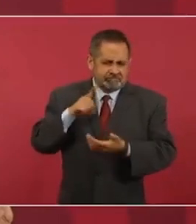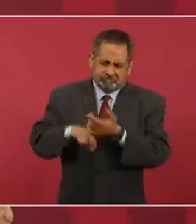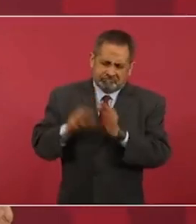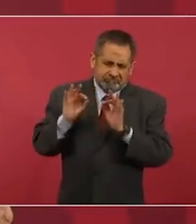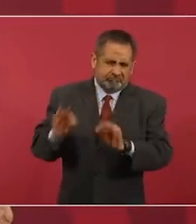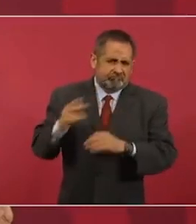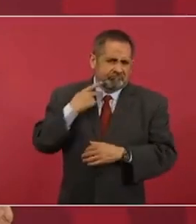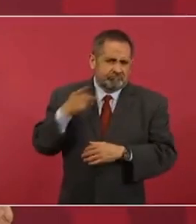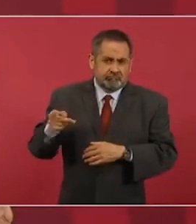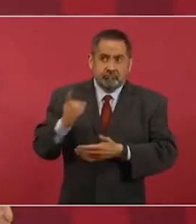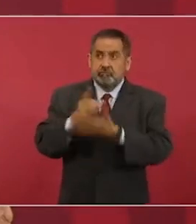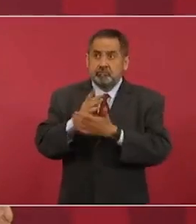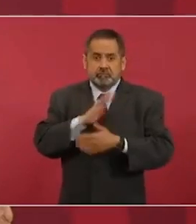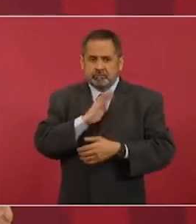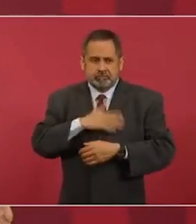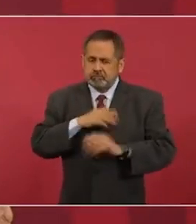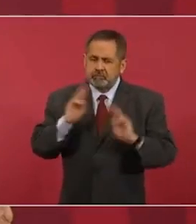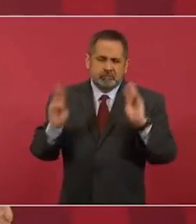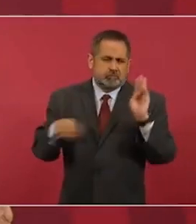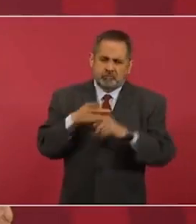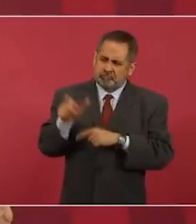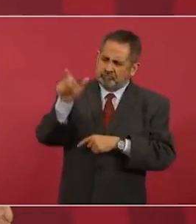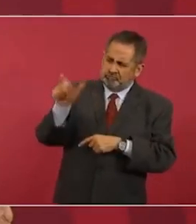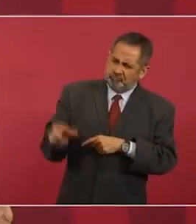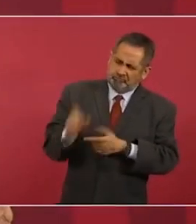no sólo de España, sino del mundo.